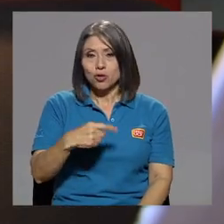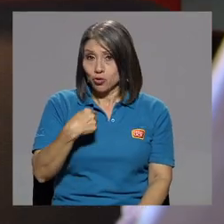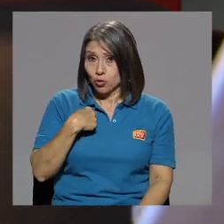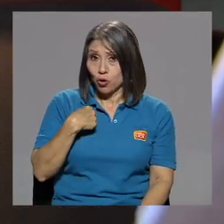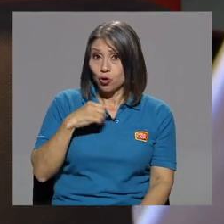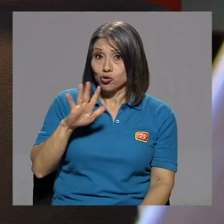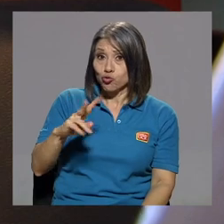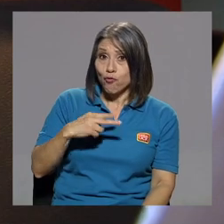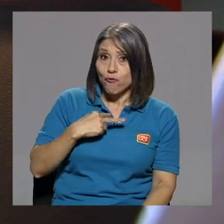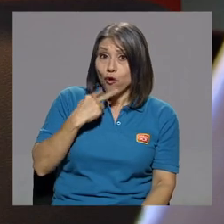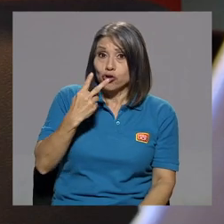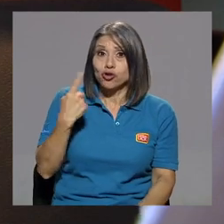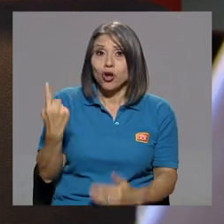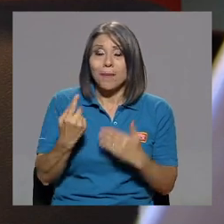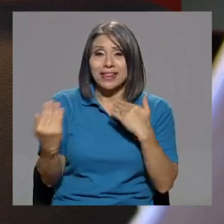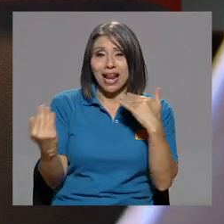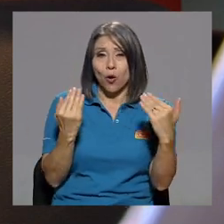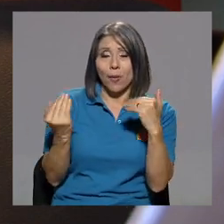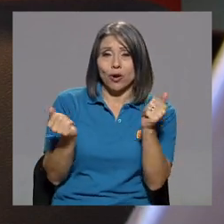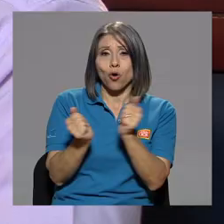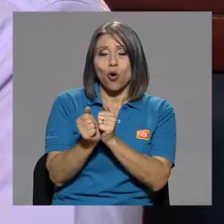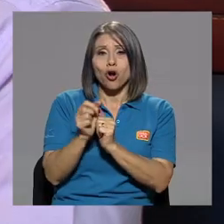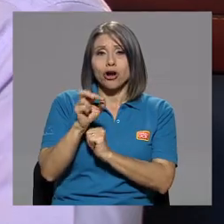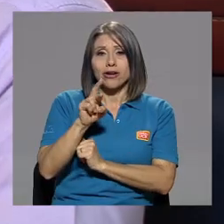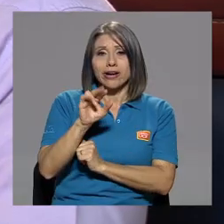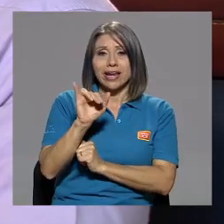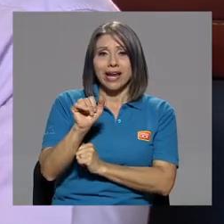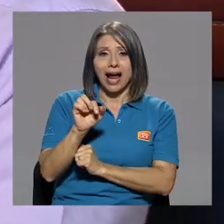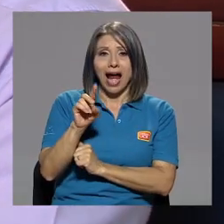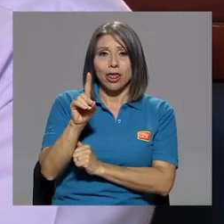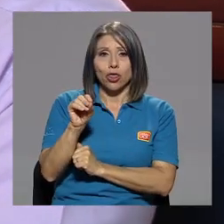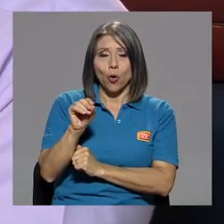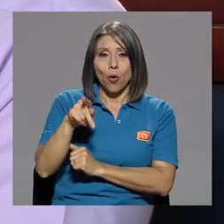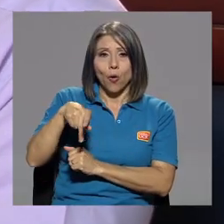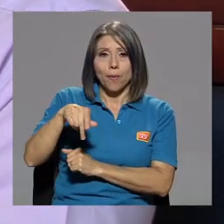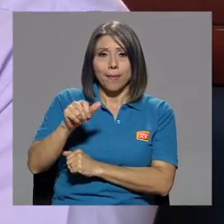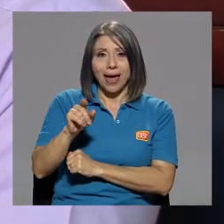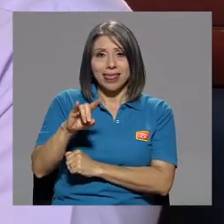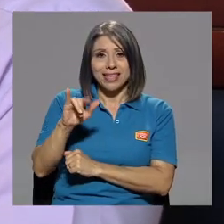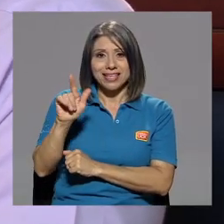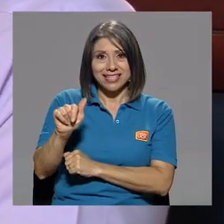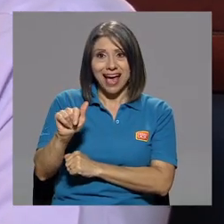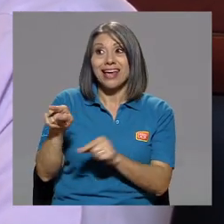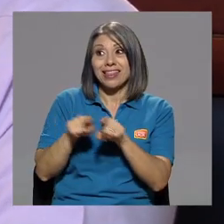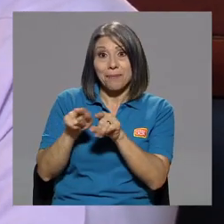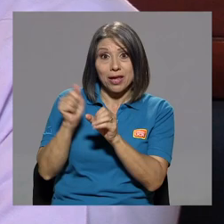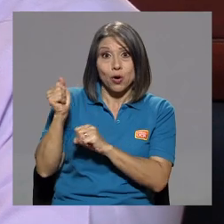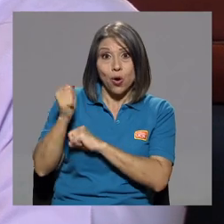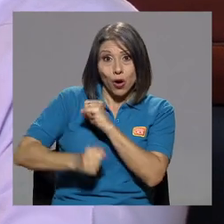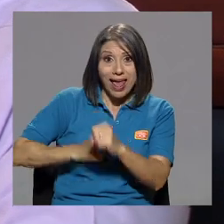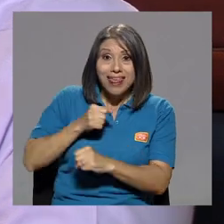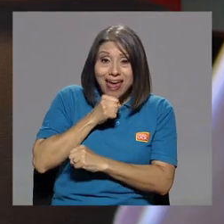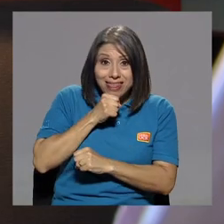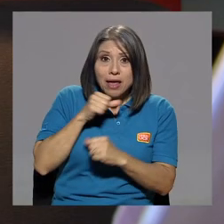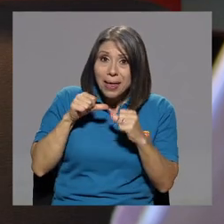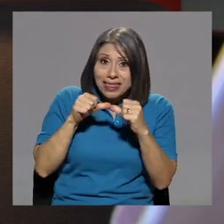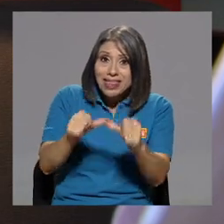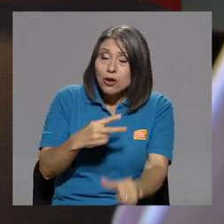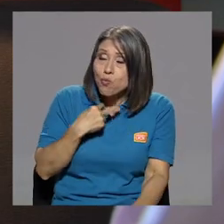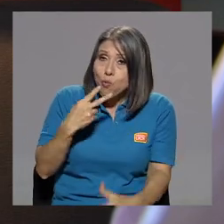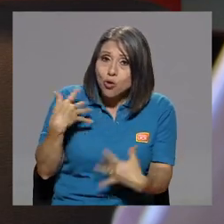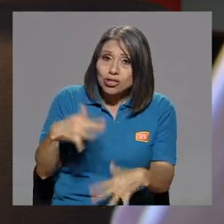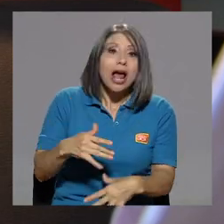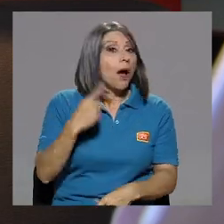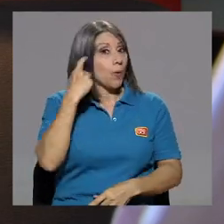Yo solamente la comparo con Ricardo Padilla, que es otro que con la edad mantiene un vocero. Por eso, porque somos profesionales,